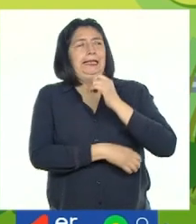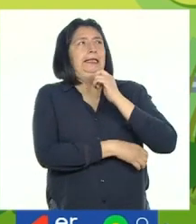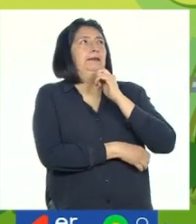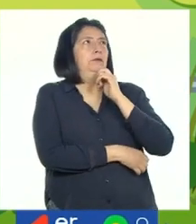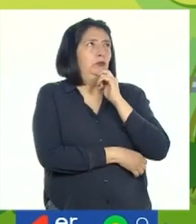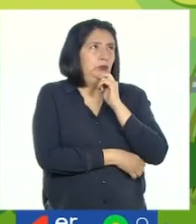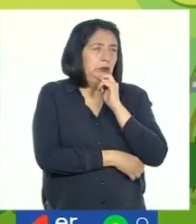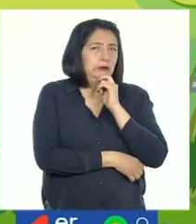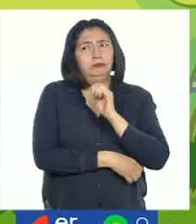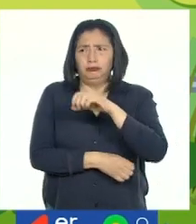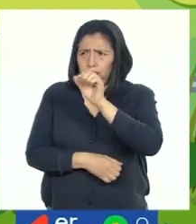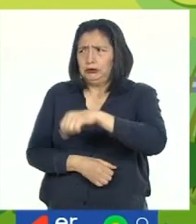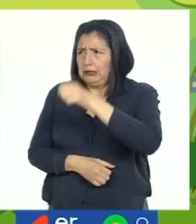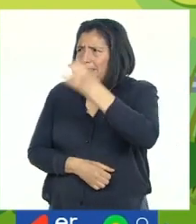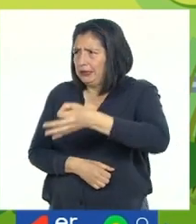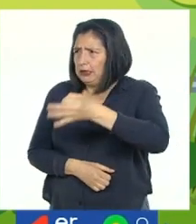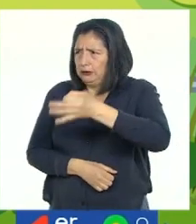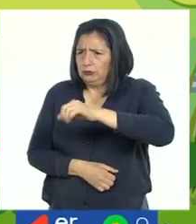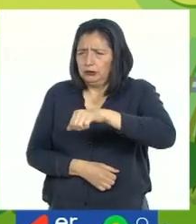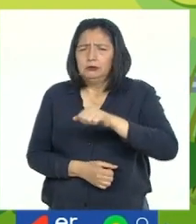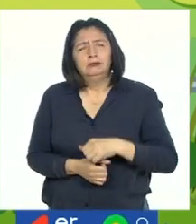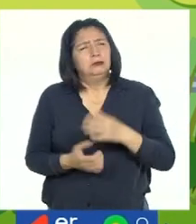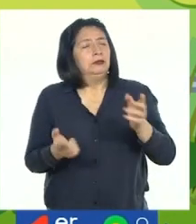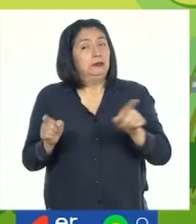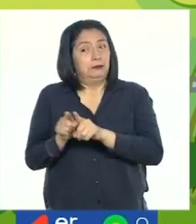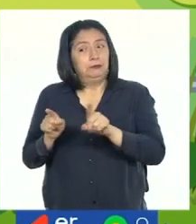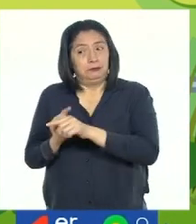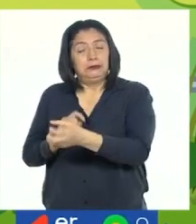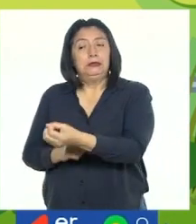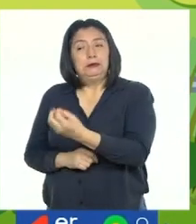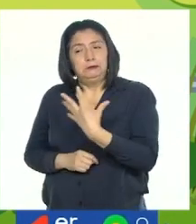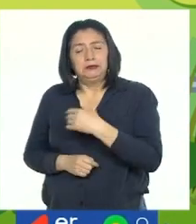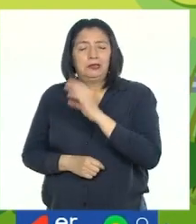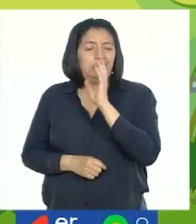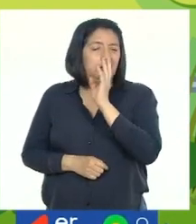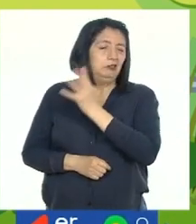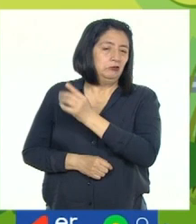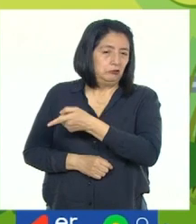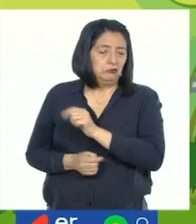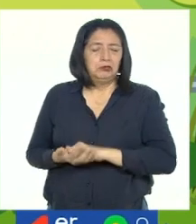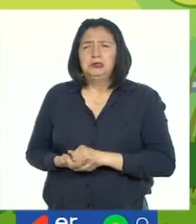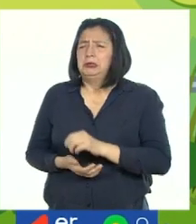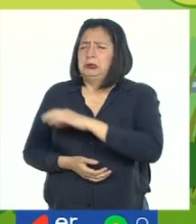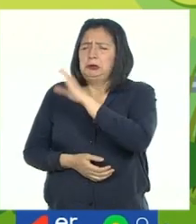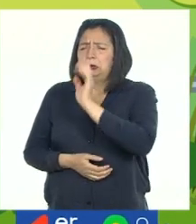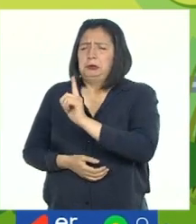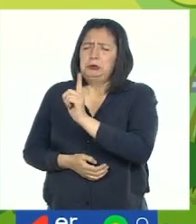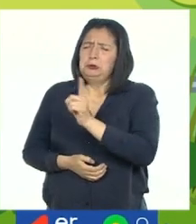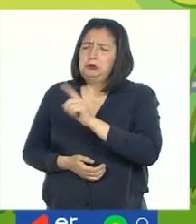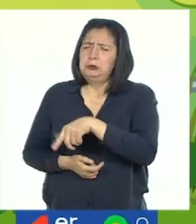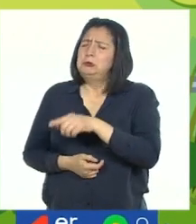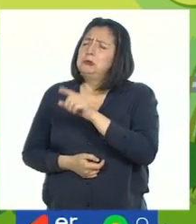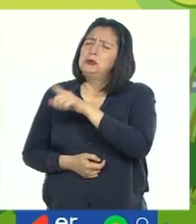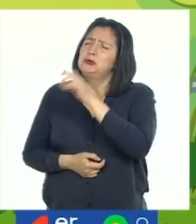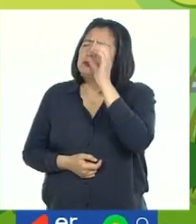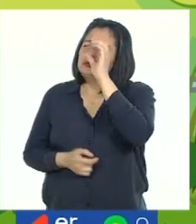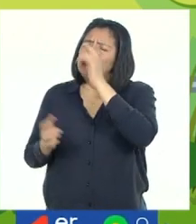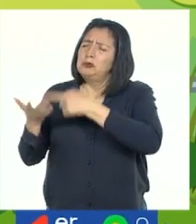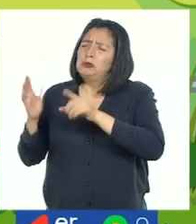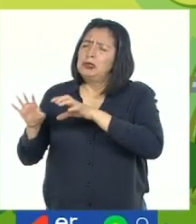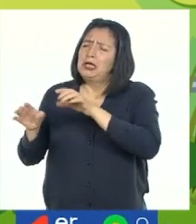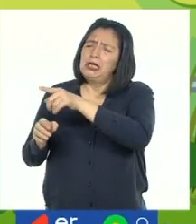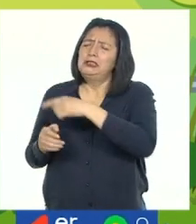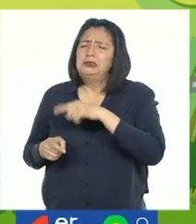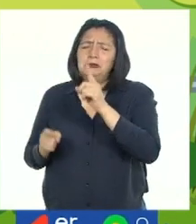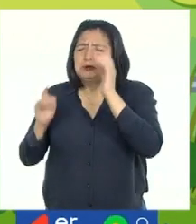Pues... Claro que es cierto. También me contó que la ignoran y que nunca toman en cuenta lo que ella hace